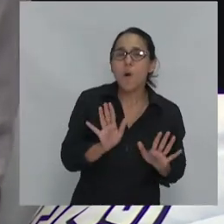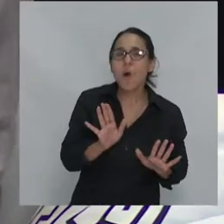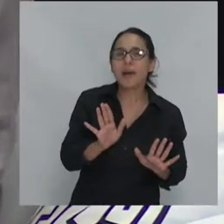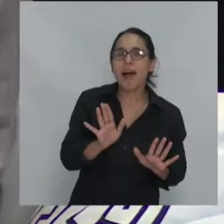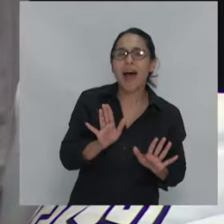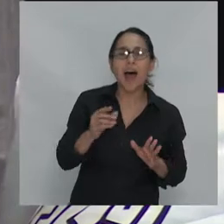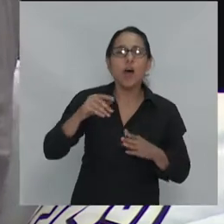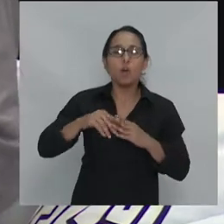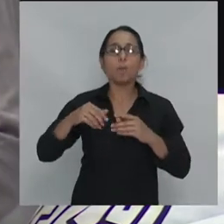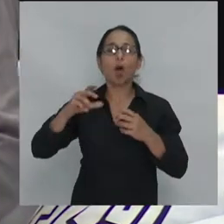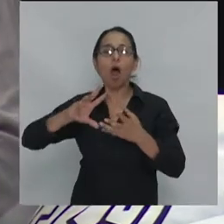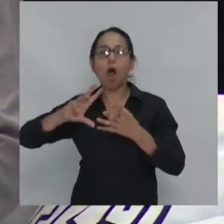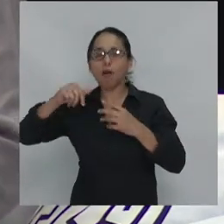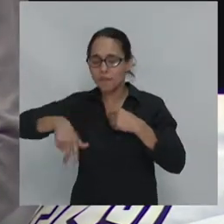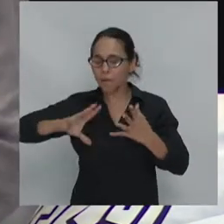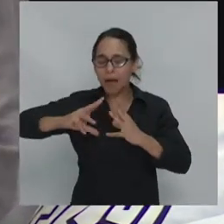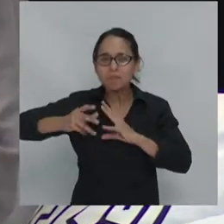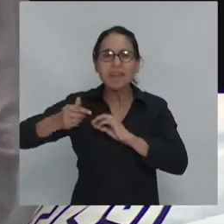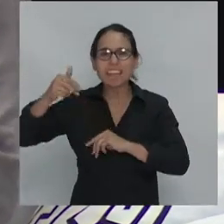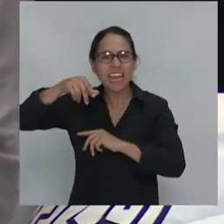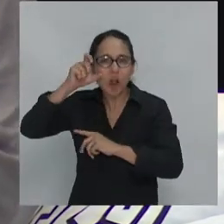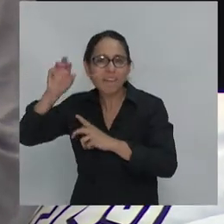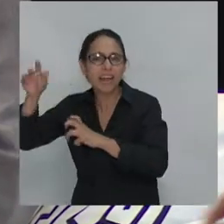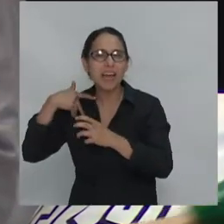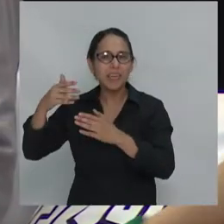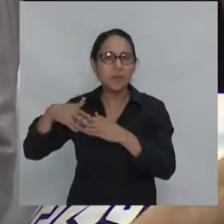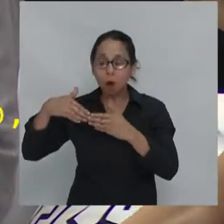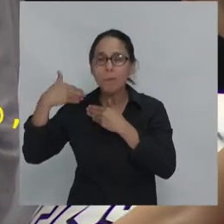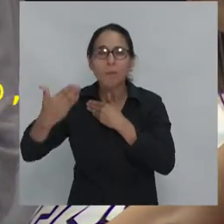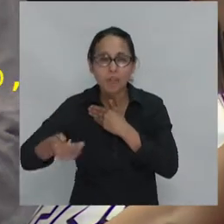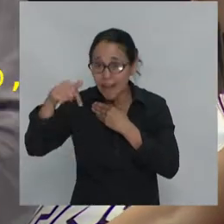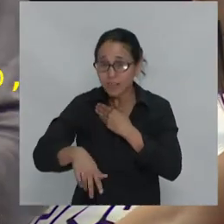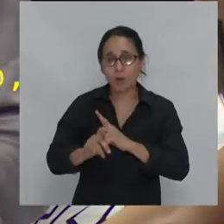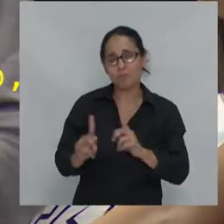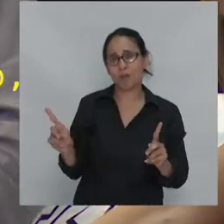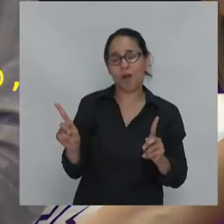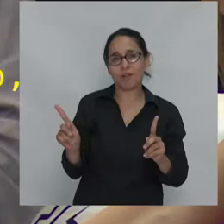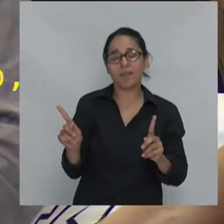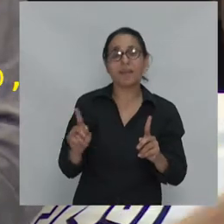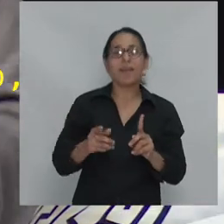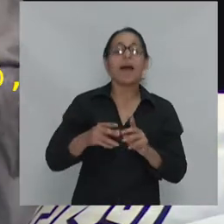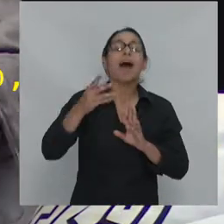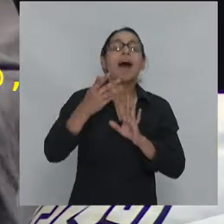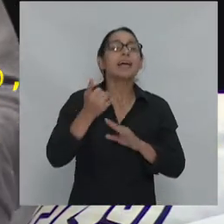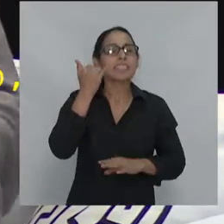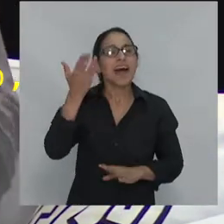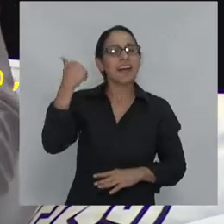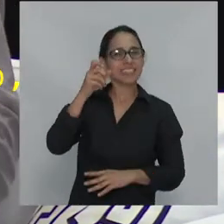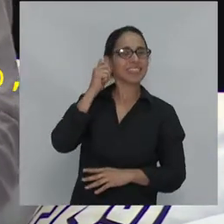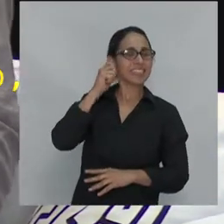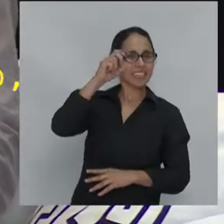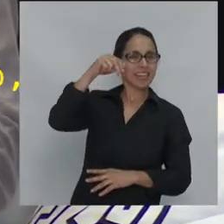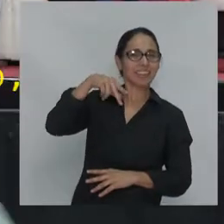el post neoliberalismo que Pablo Gentili organizó dos conferencias